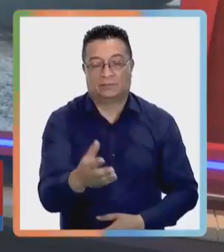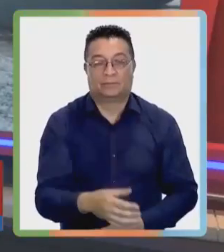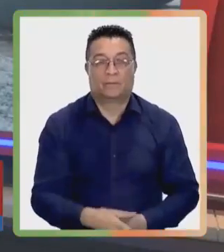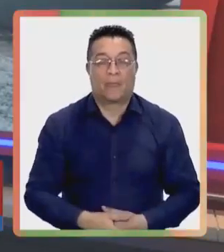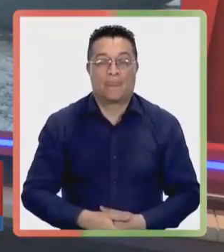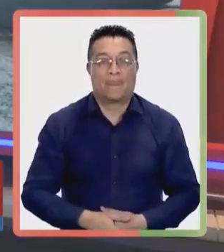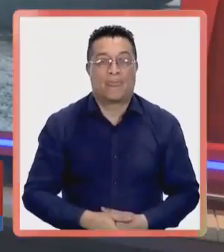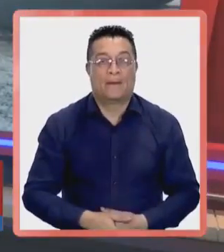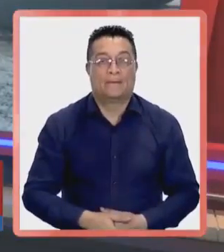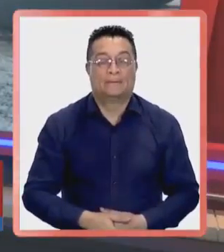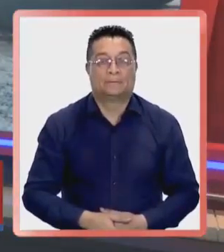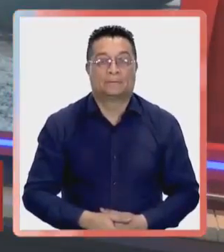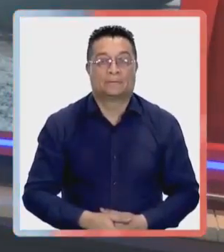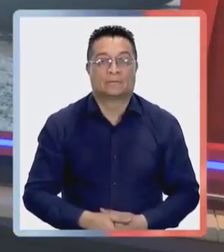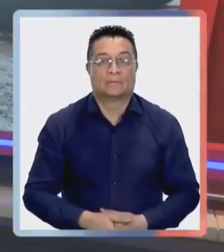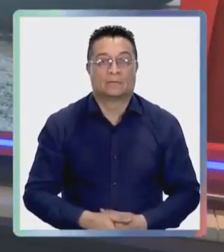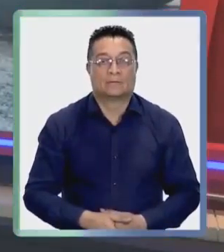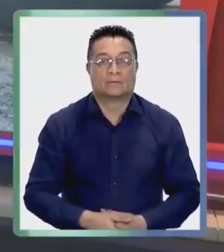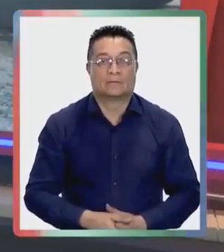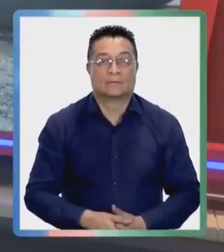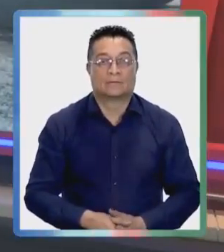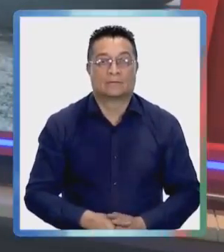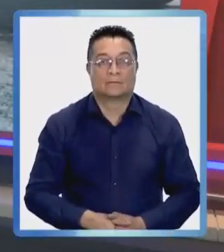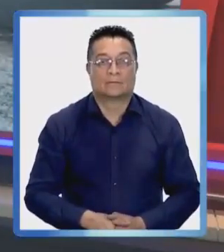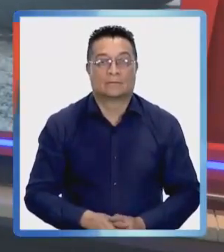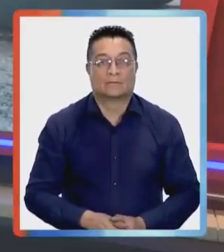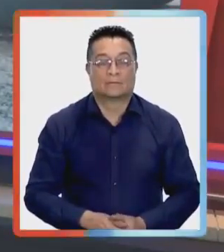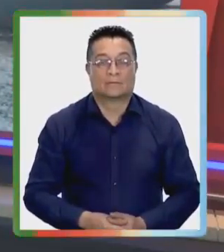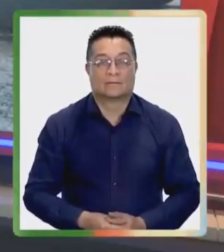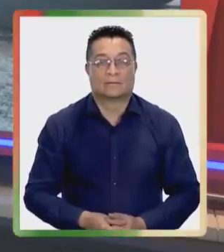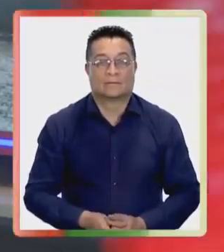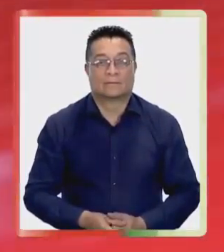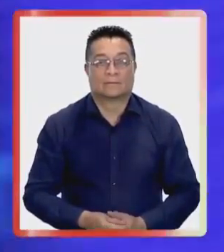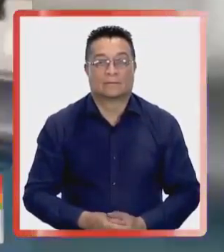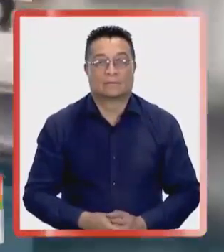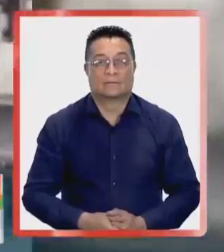para recordar y pedir justicia. Y TV Patagonia con la nota.